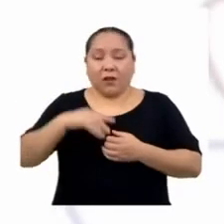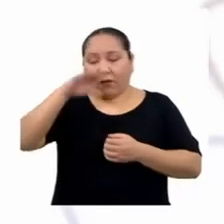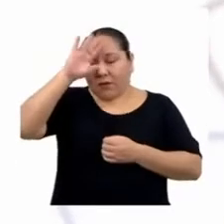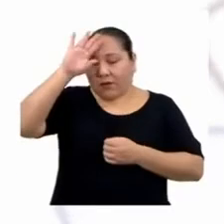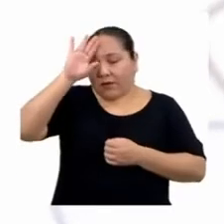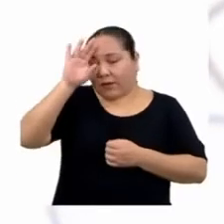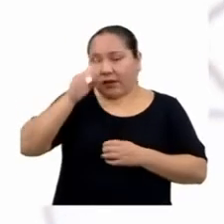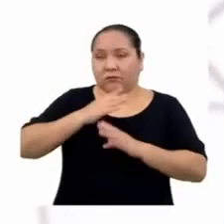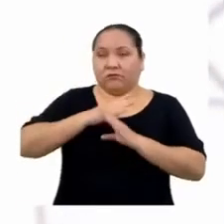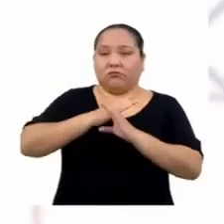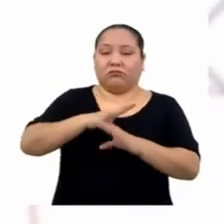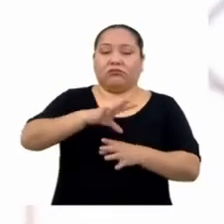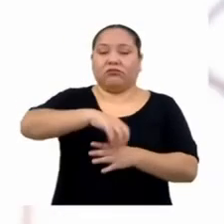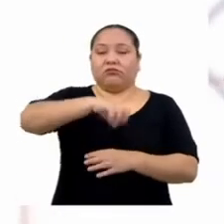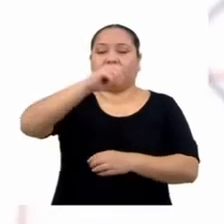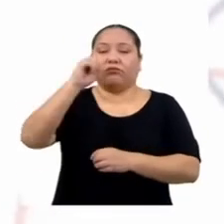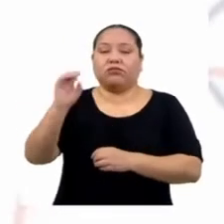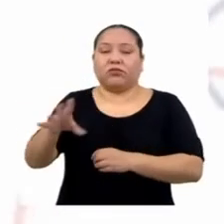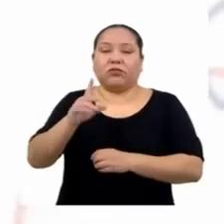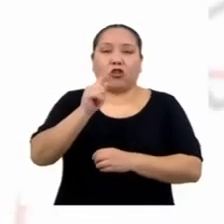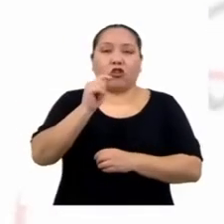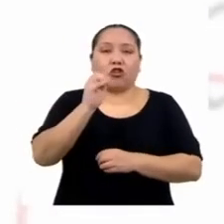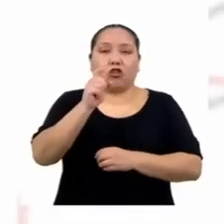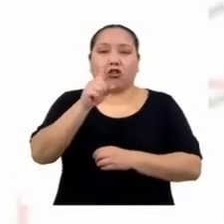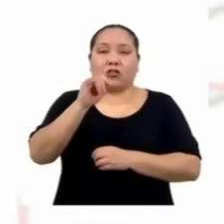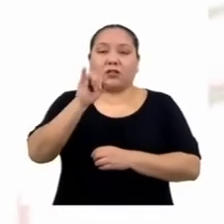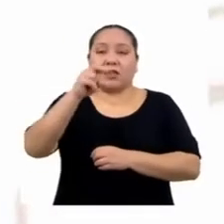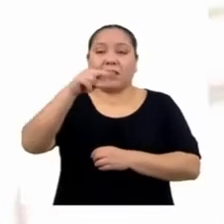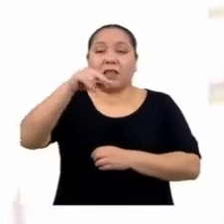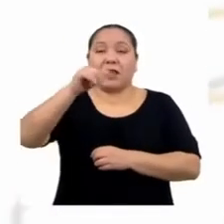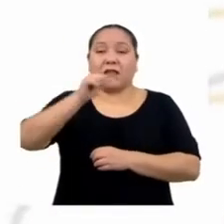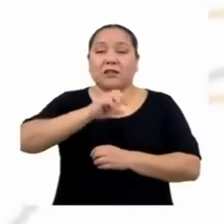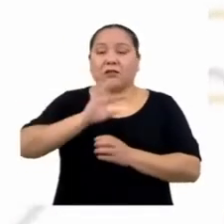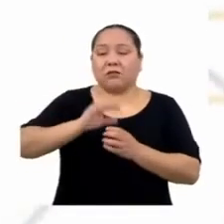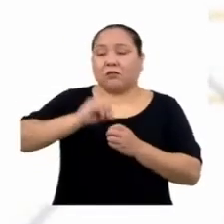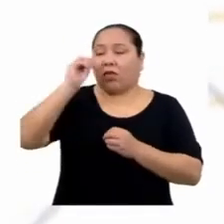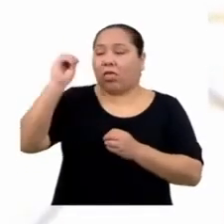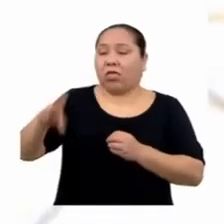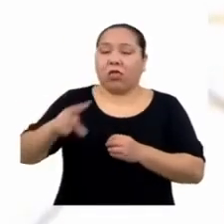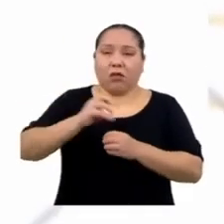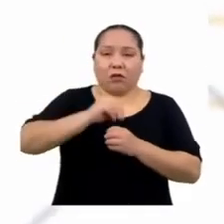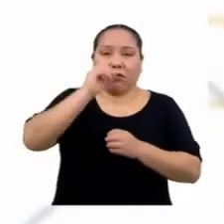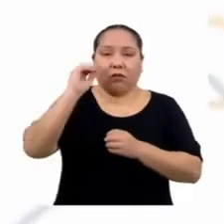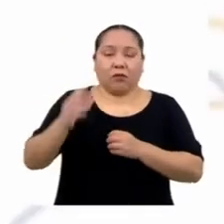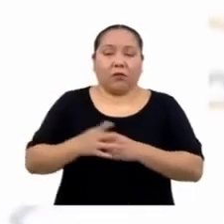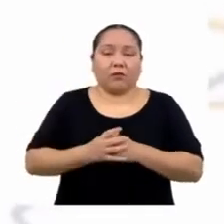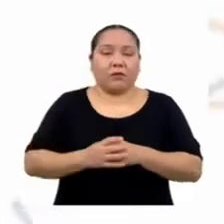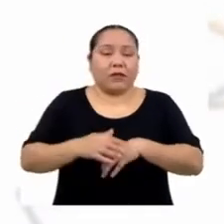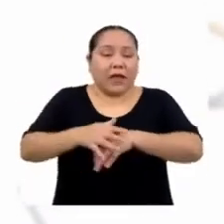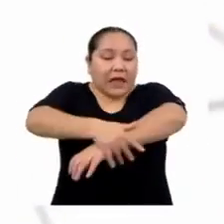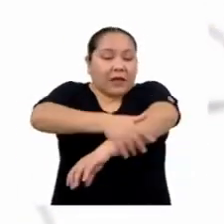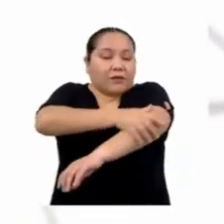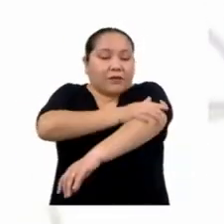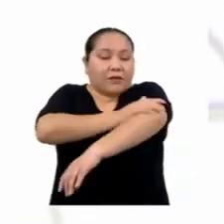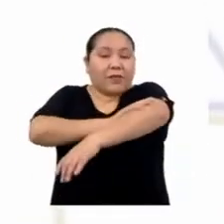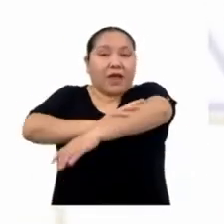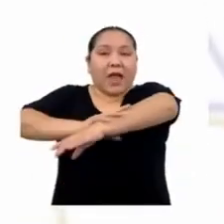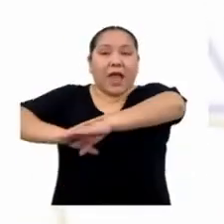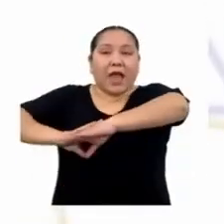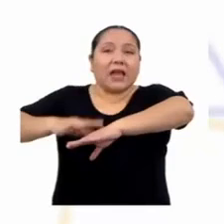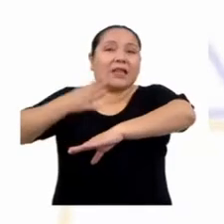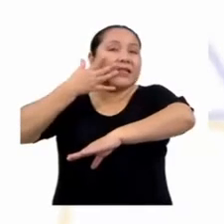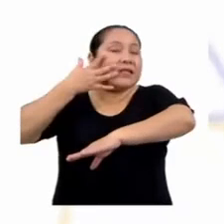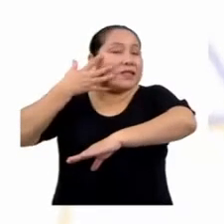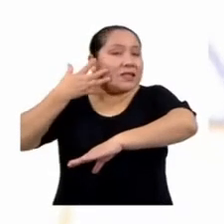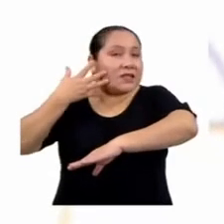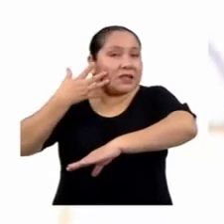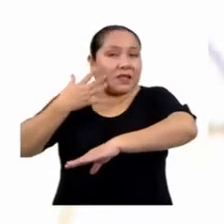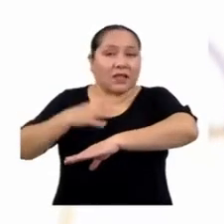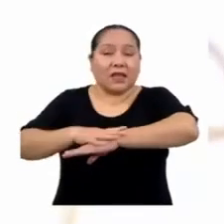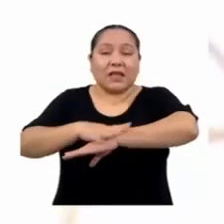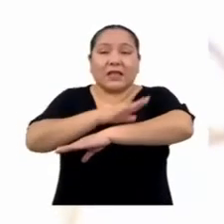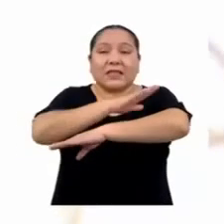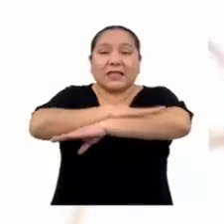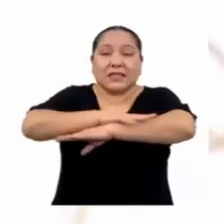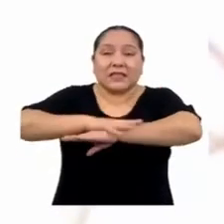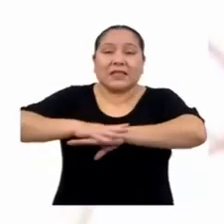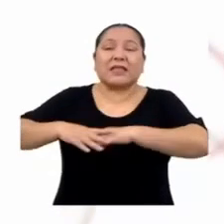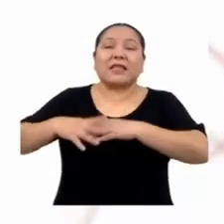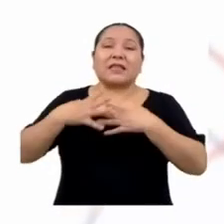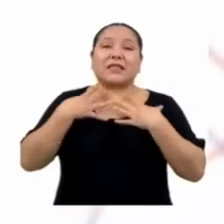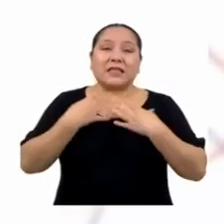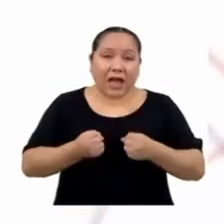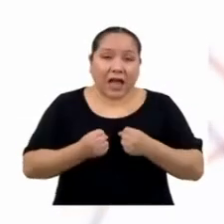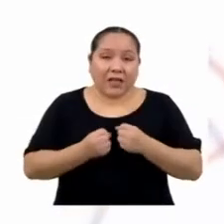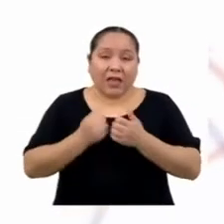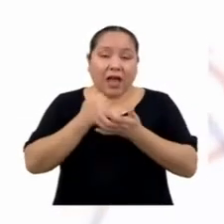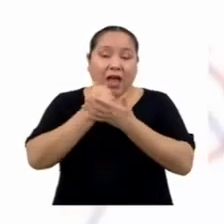impide que las bacterias infecciosas se alojen en el cuerpo. También permite tener una piel saludable, pues le hidrata y ayuda a regenerar sus células.